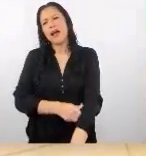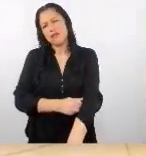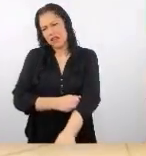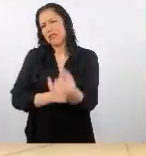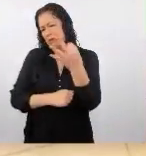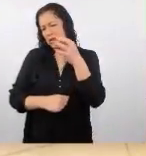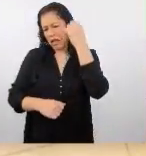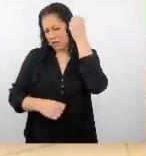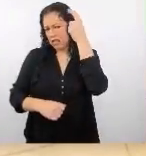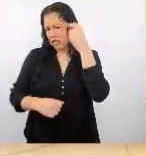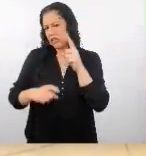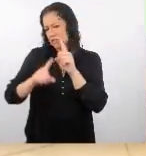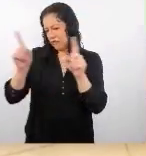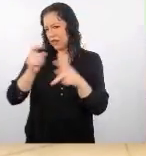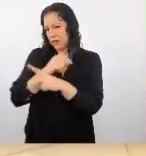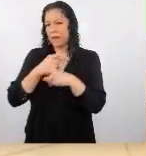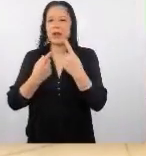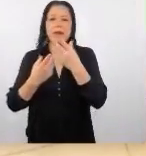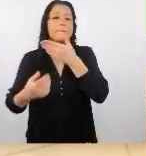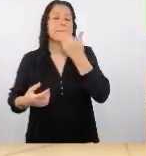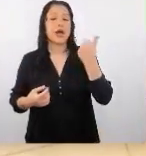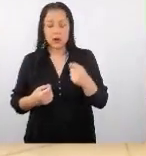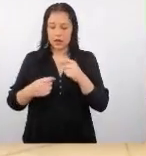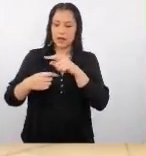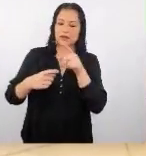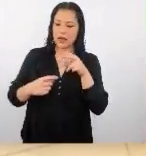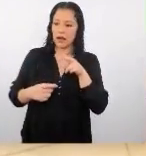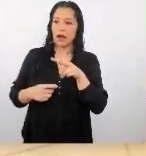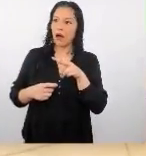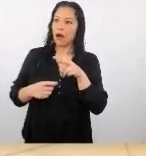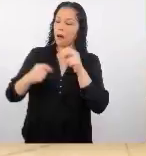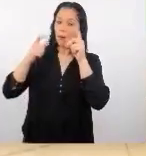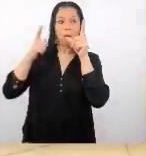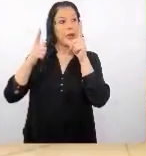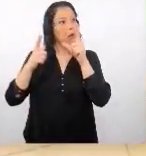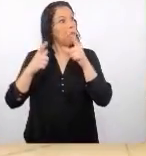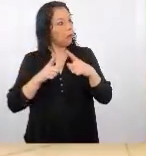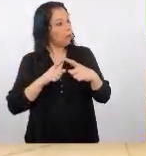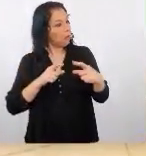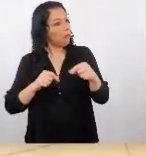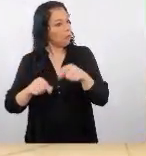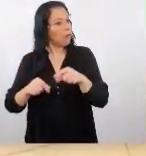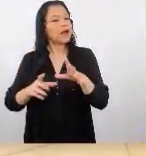país y que no lo saben pero es mucho mejor sorprender a las personas haciendo lo que ellos se acostumbran a hacer